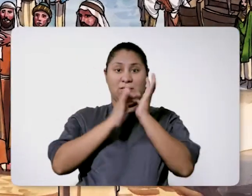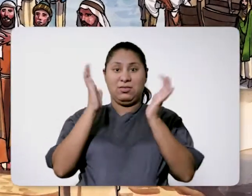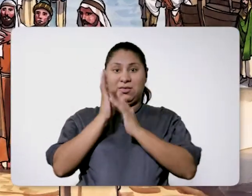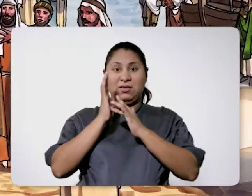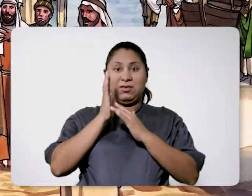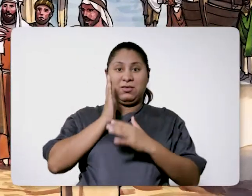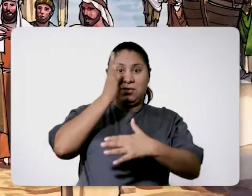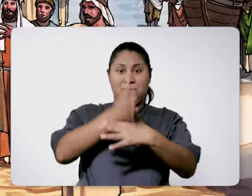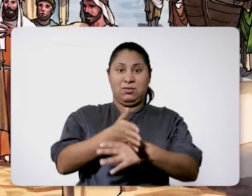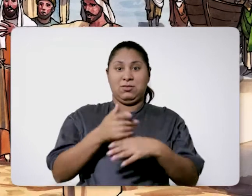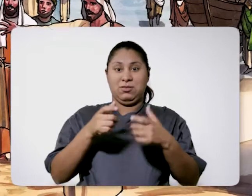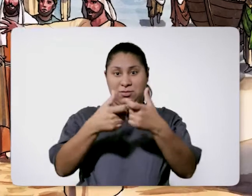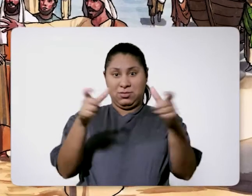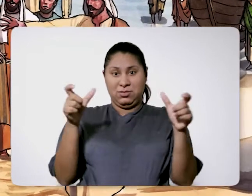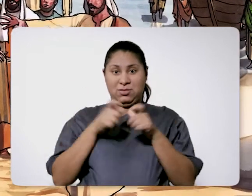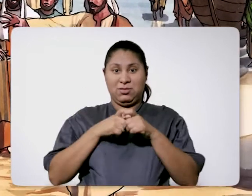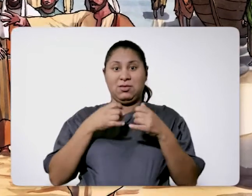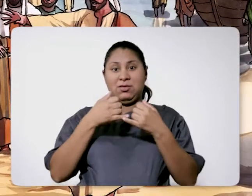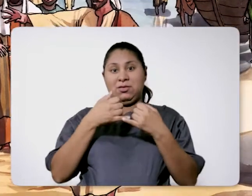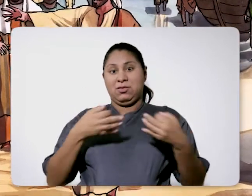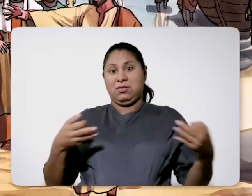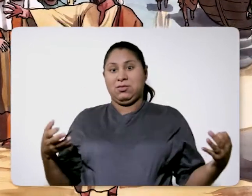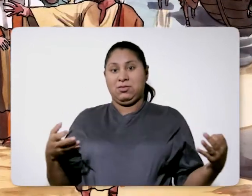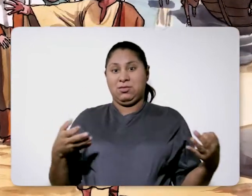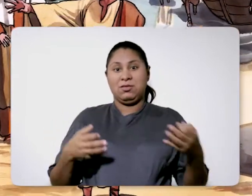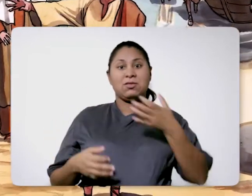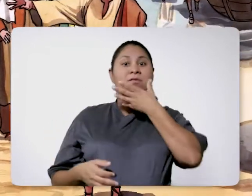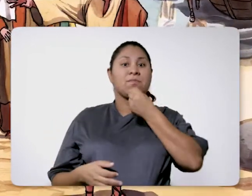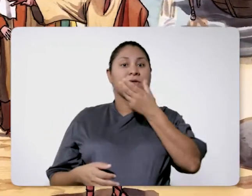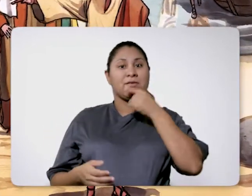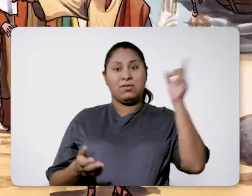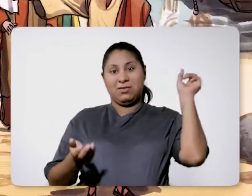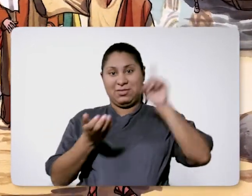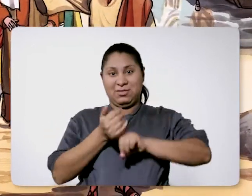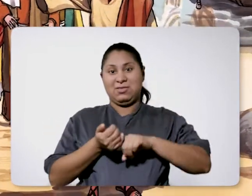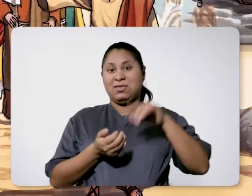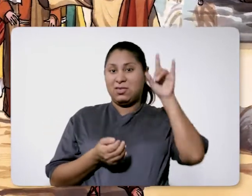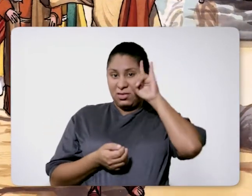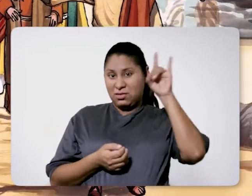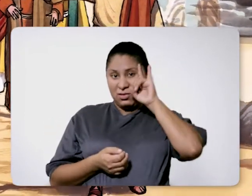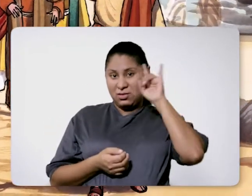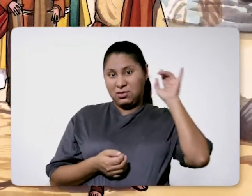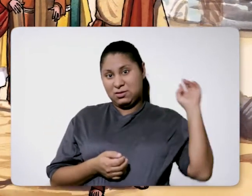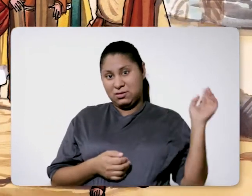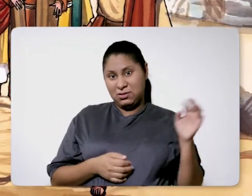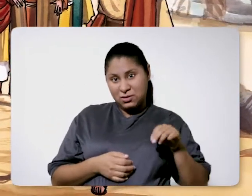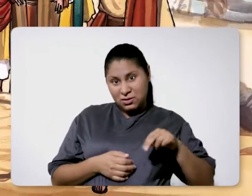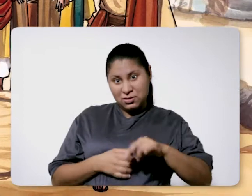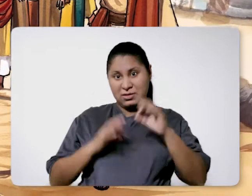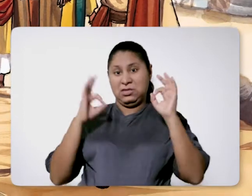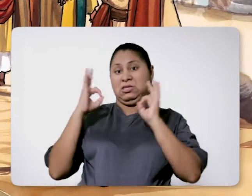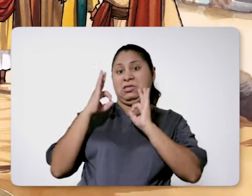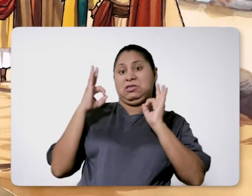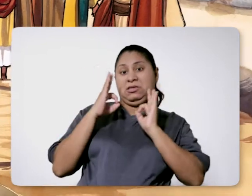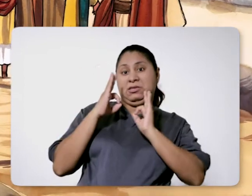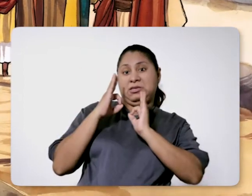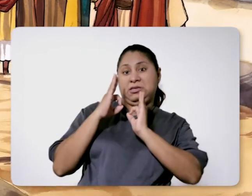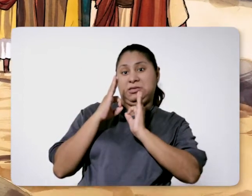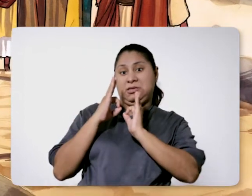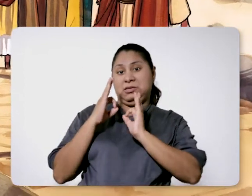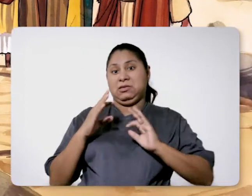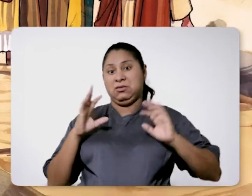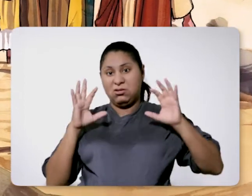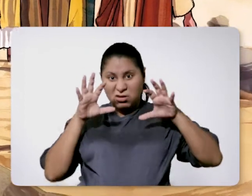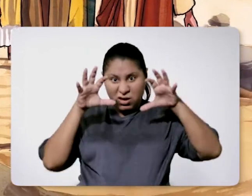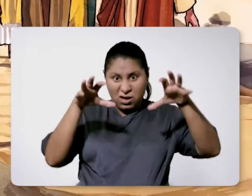Cuando Jesús llegó al otro lado del lago, a la tierra de Gadara, dos endemoniados salieron de entre las tumbas y se